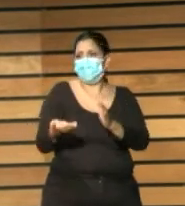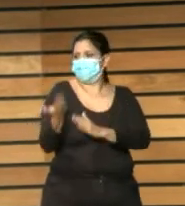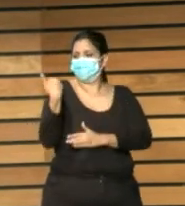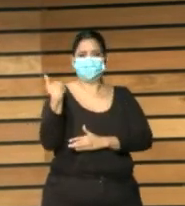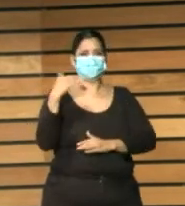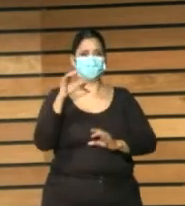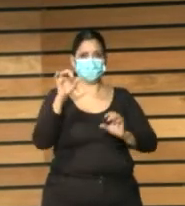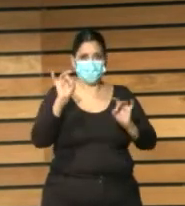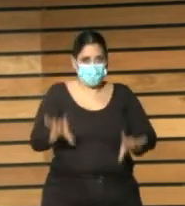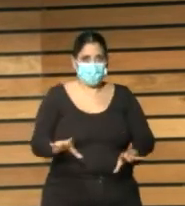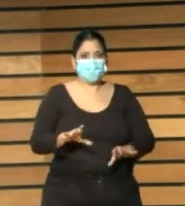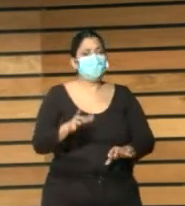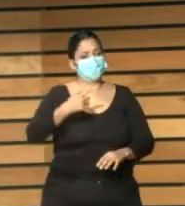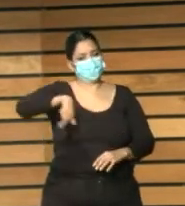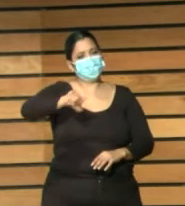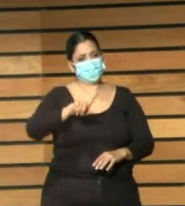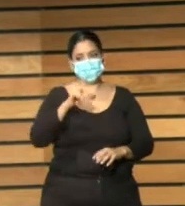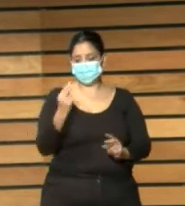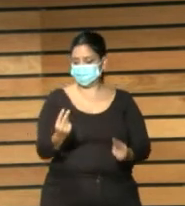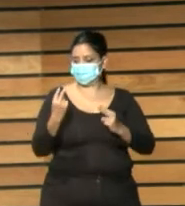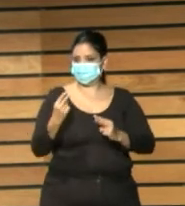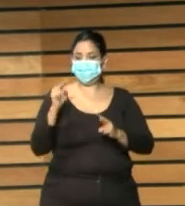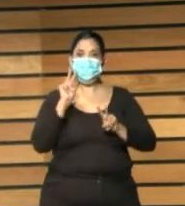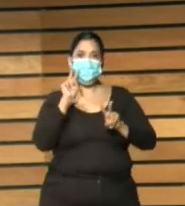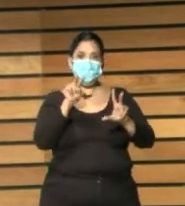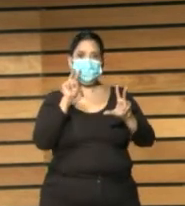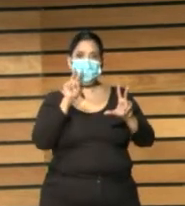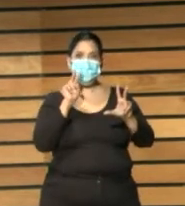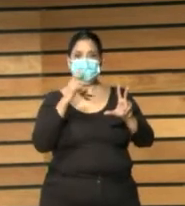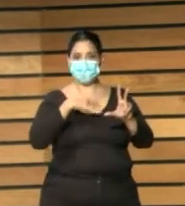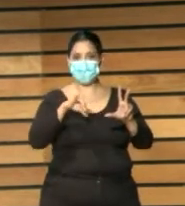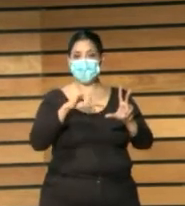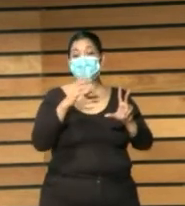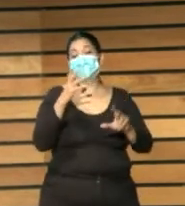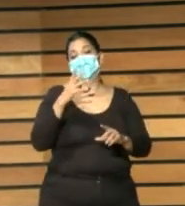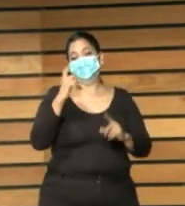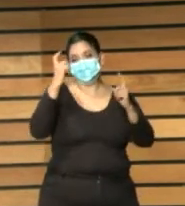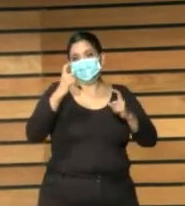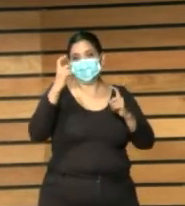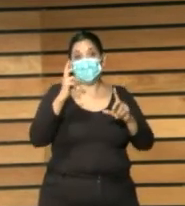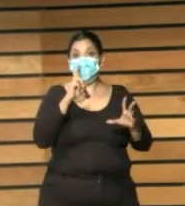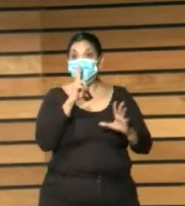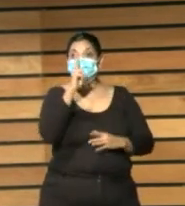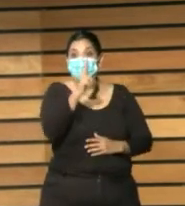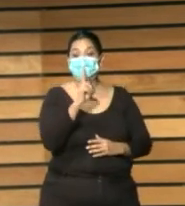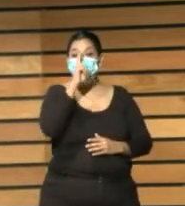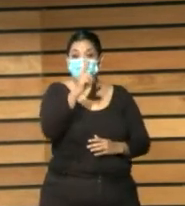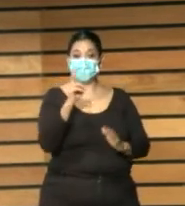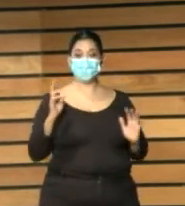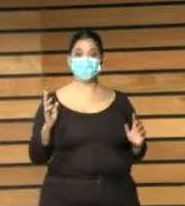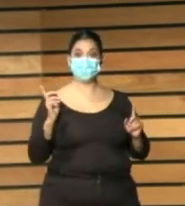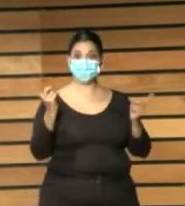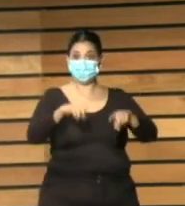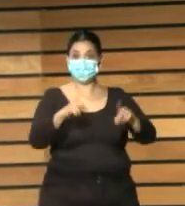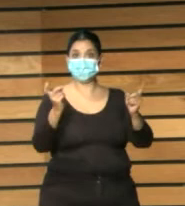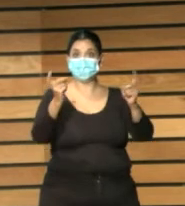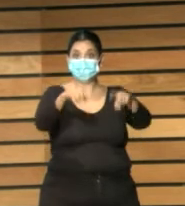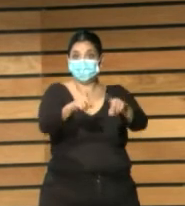reflexión si vamos a darle una vuelta a cómo nos encontramos cada dos años o si nos encontramos por el camino en algún otro tipo de